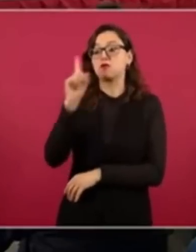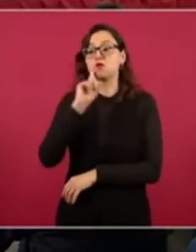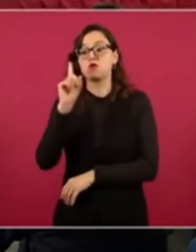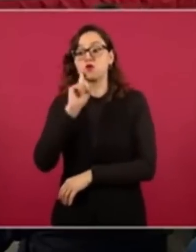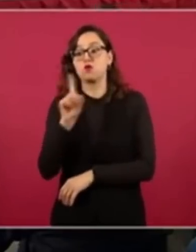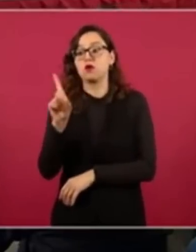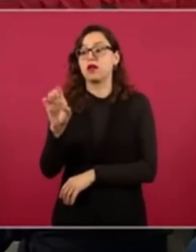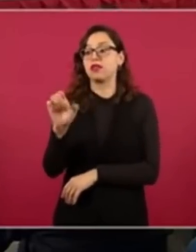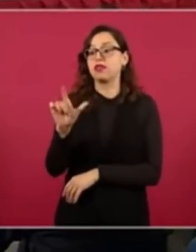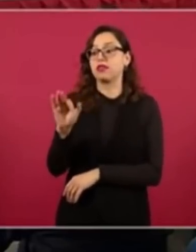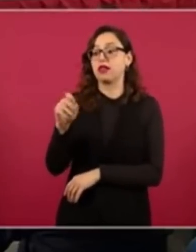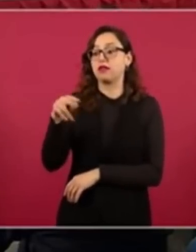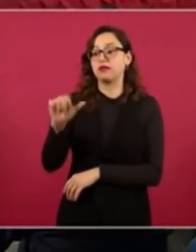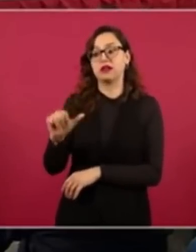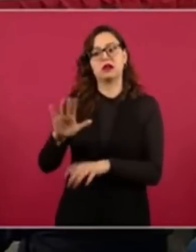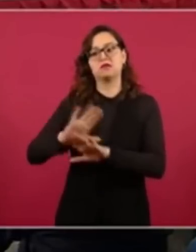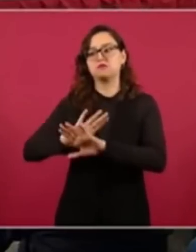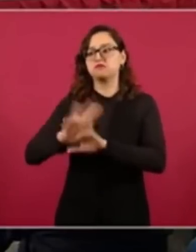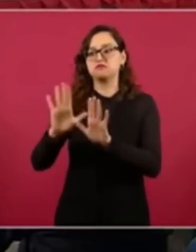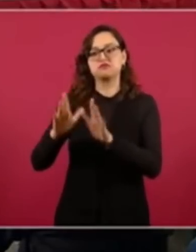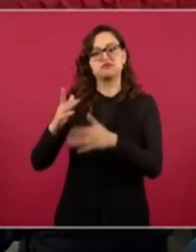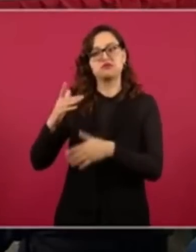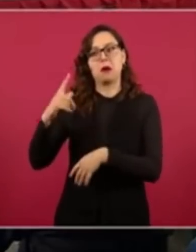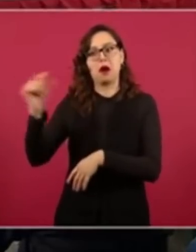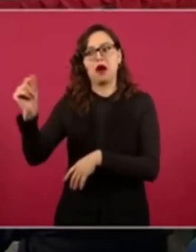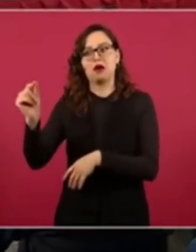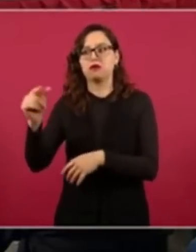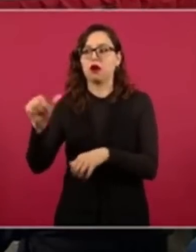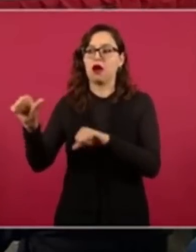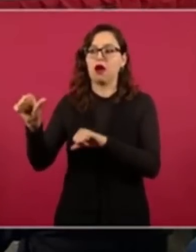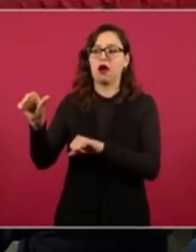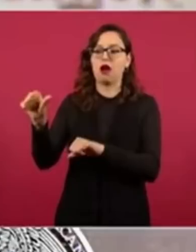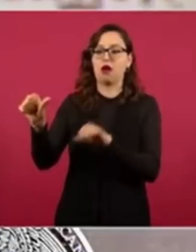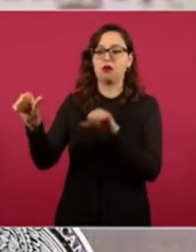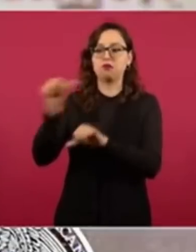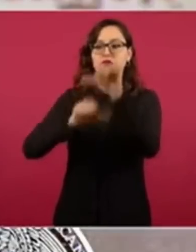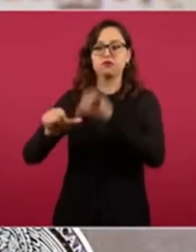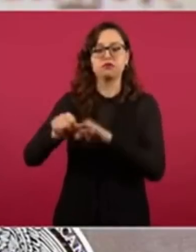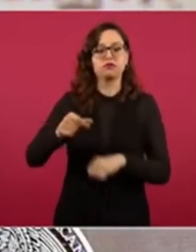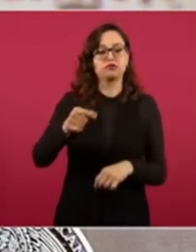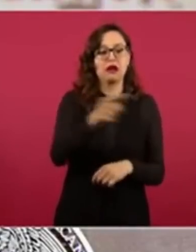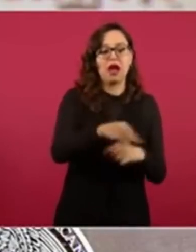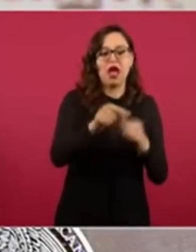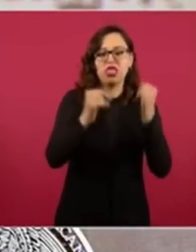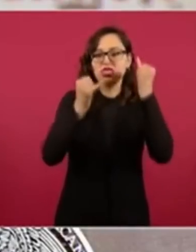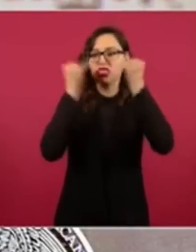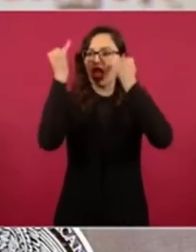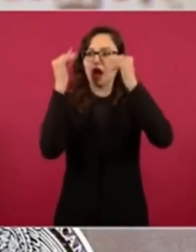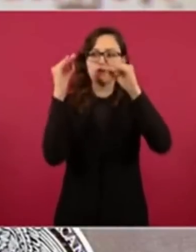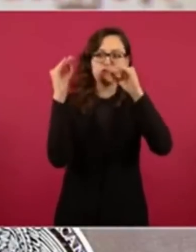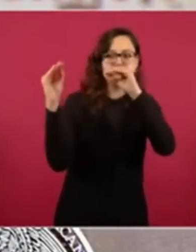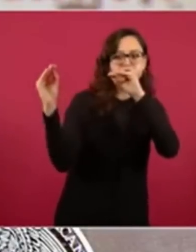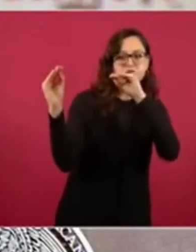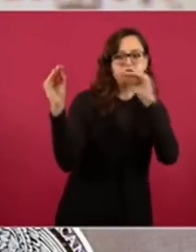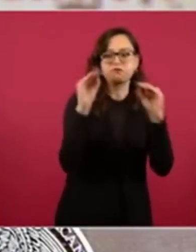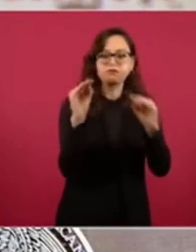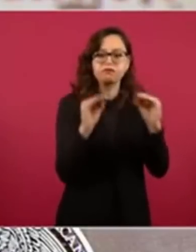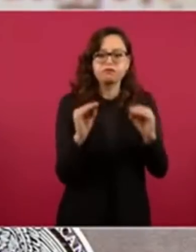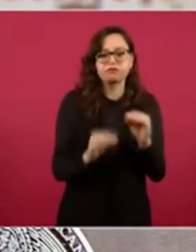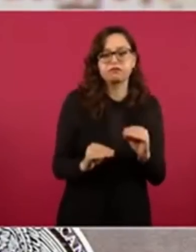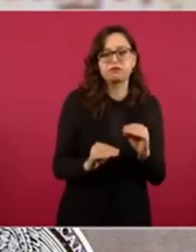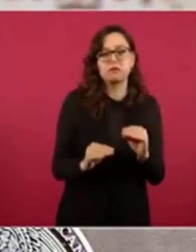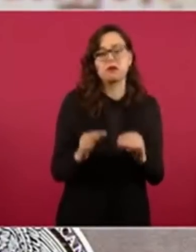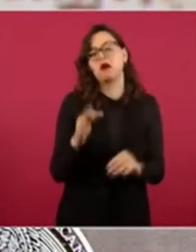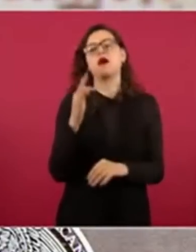y se lanzaron con notas falsas y trascendidos que citaban supuestamente